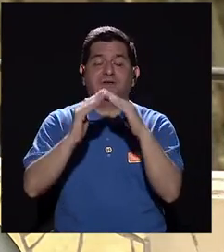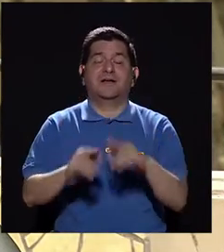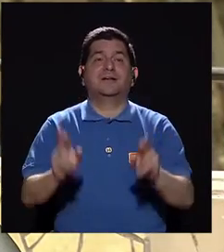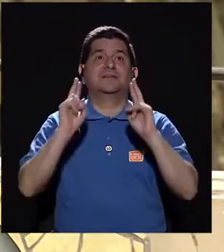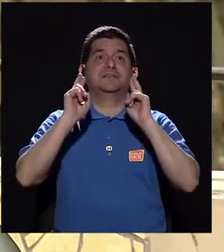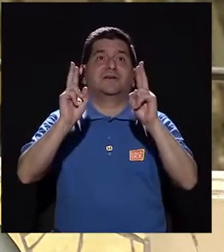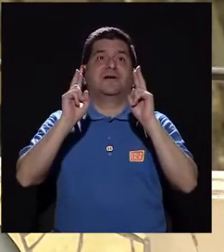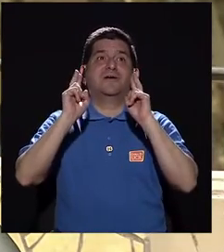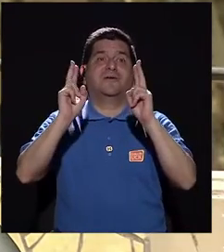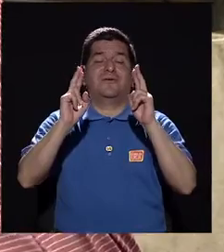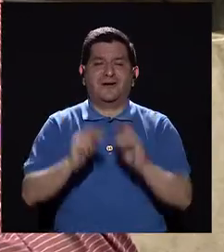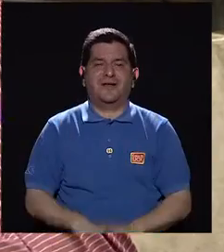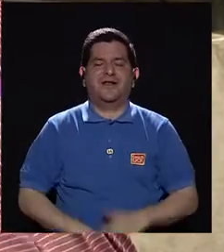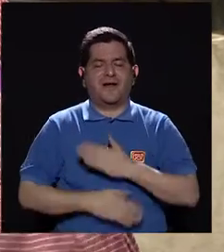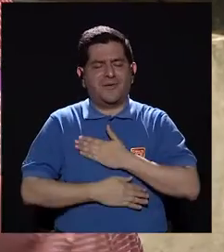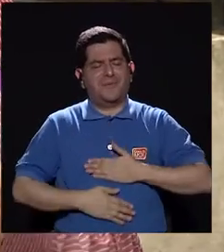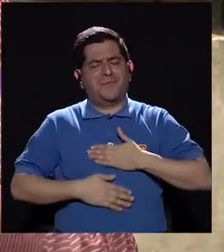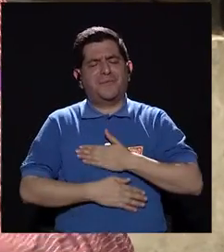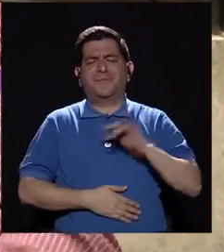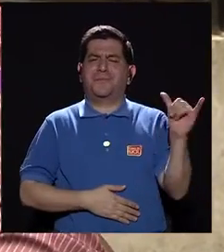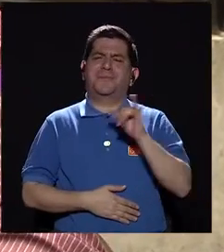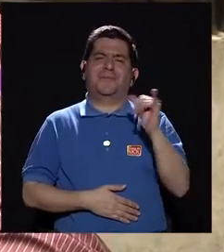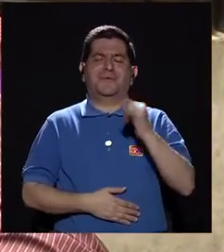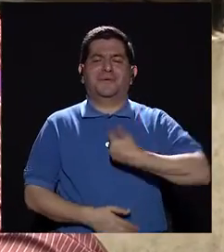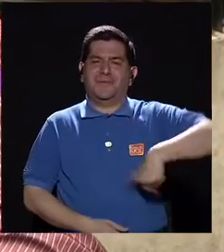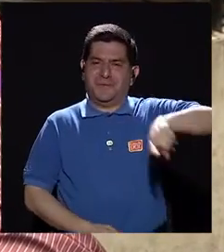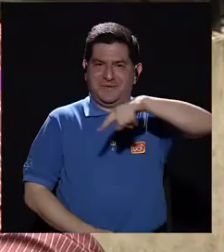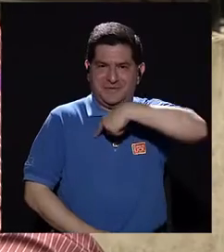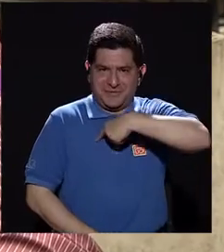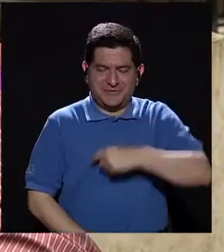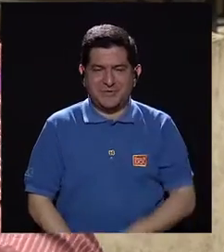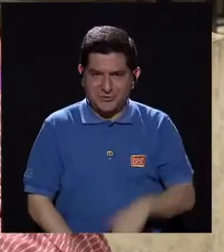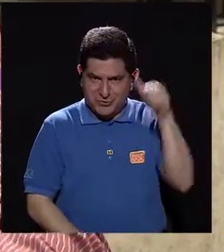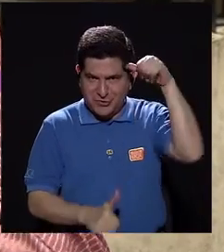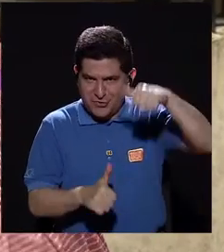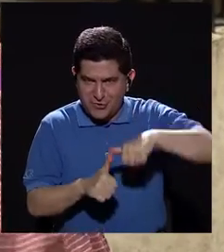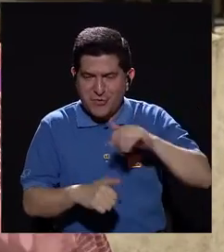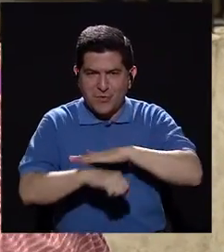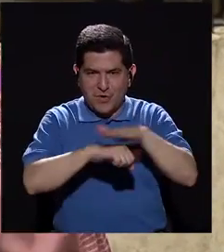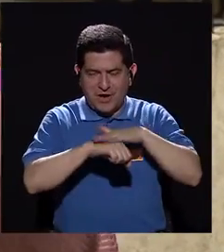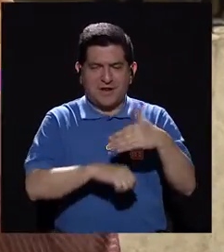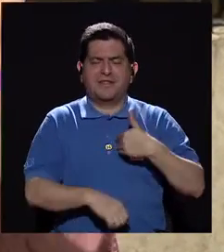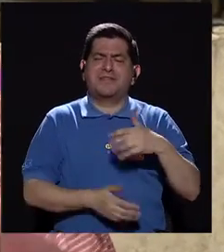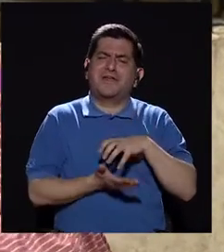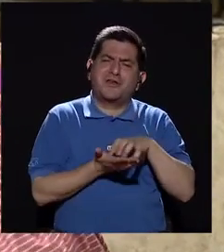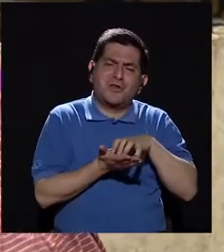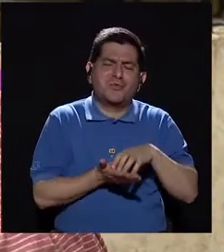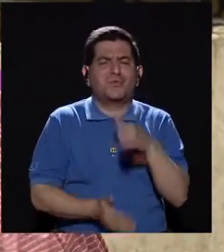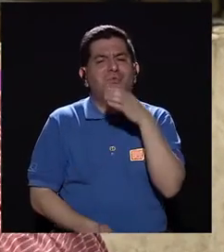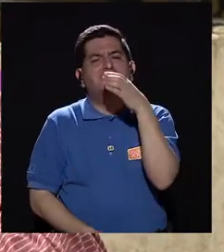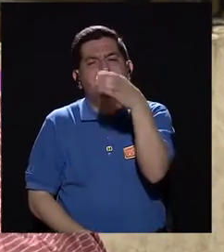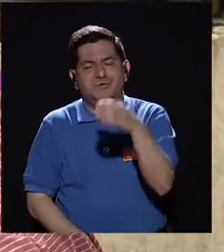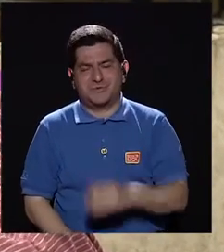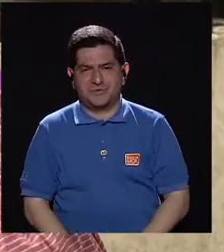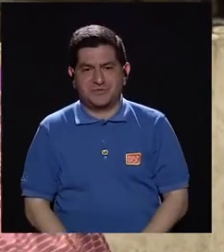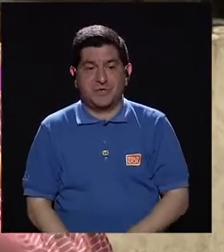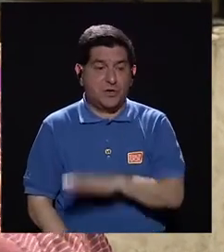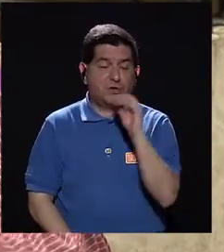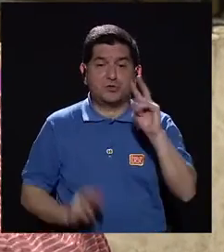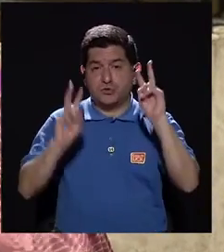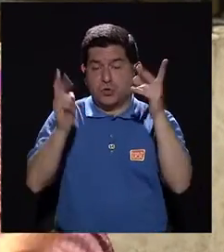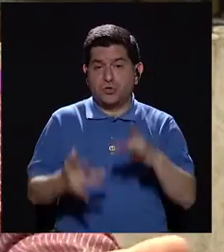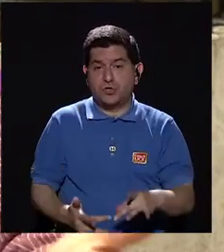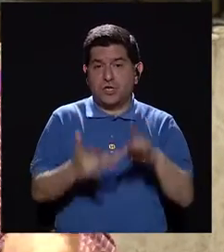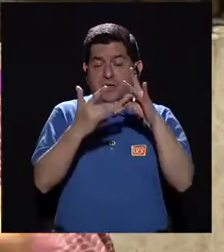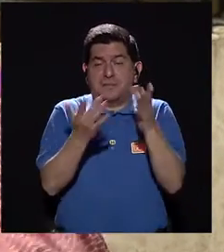en sus hogares, ojalá que lo hayan podido disfrutar de la misma manera que nosotros. Recordarles, por favor, si tienen dudas, sugerencias o